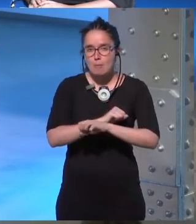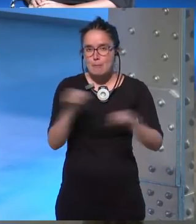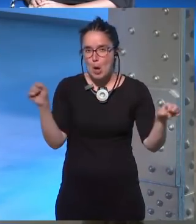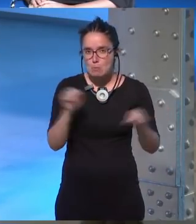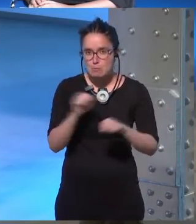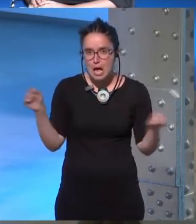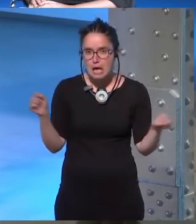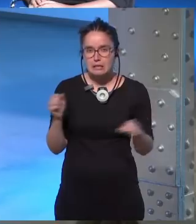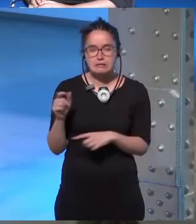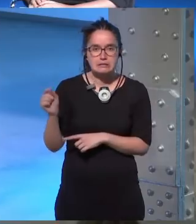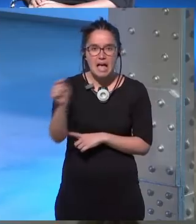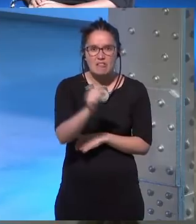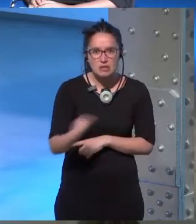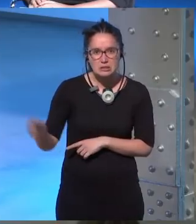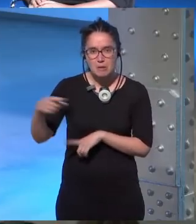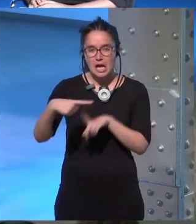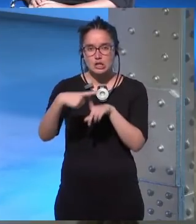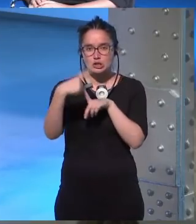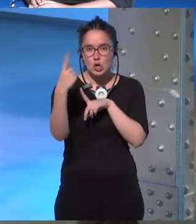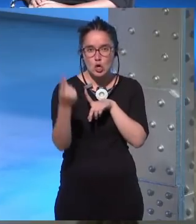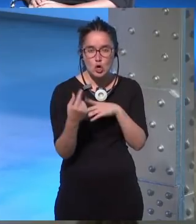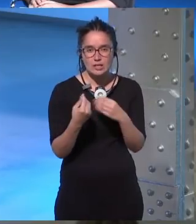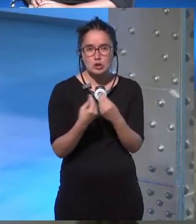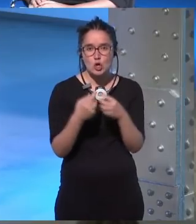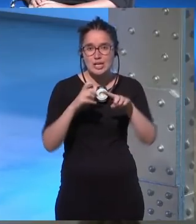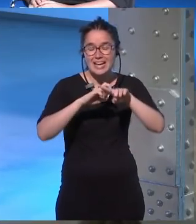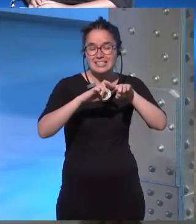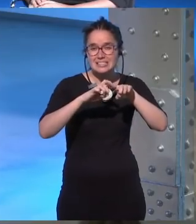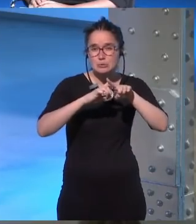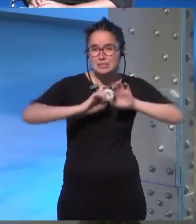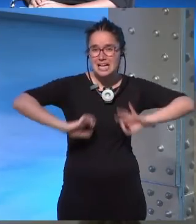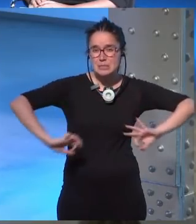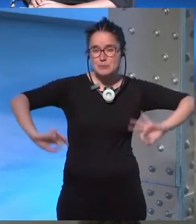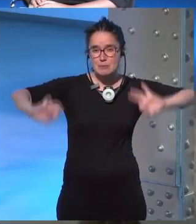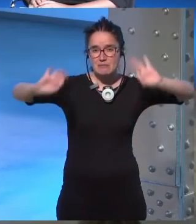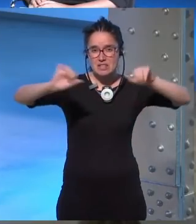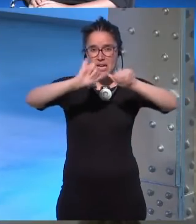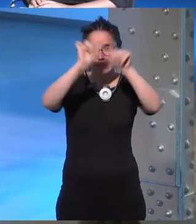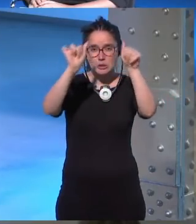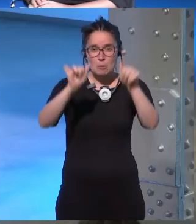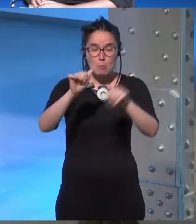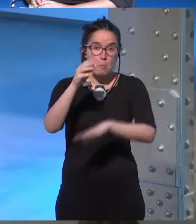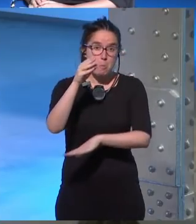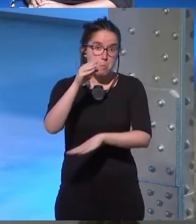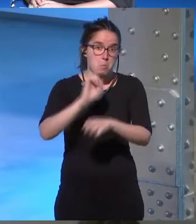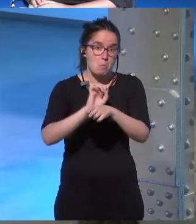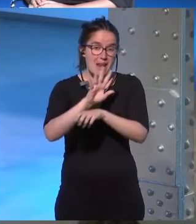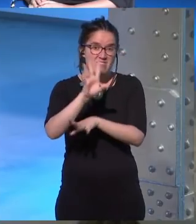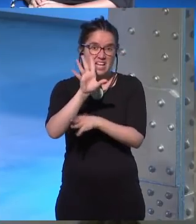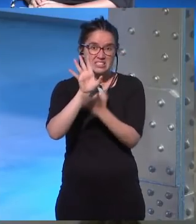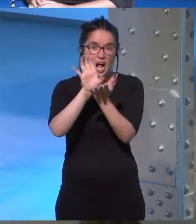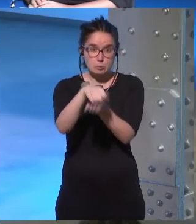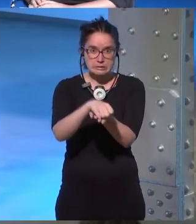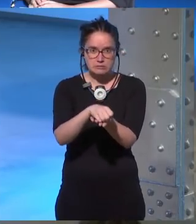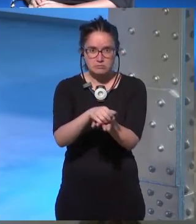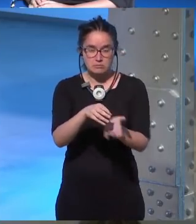bombas avispas hojas con características muy orgánicas plantas carnívoras no sé aquello